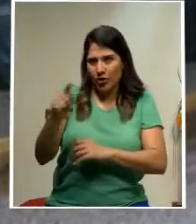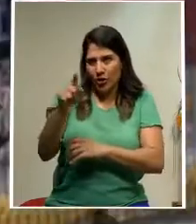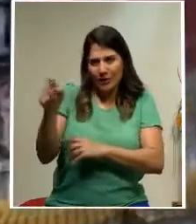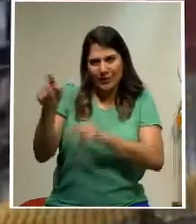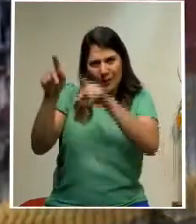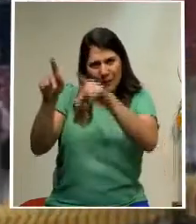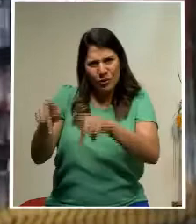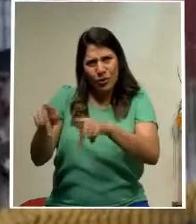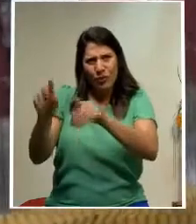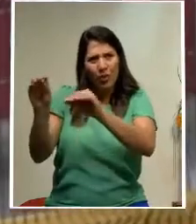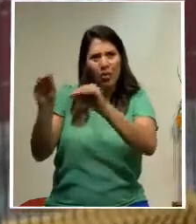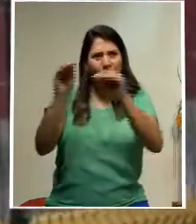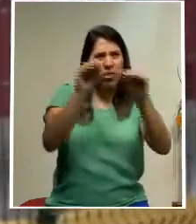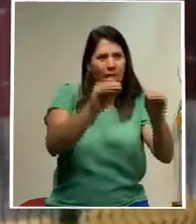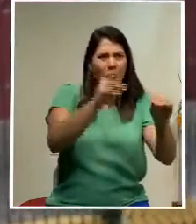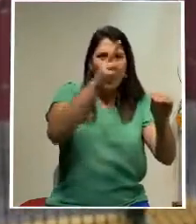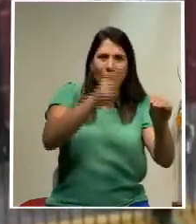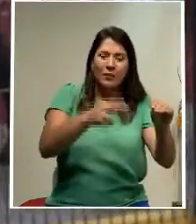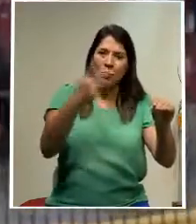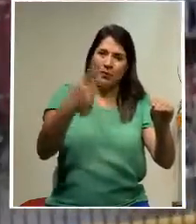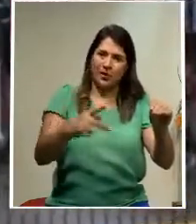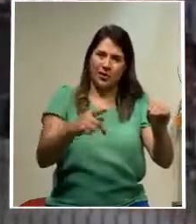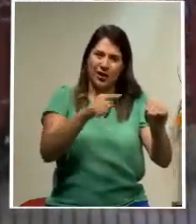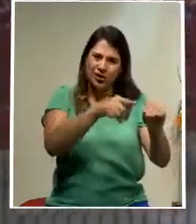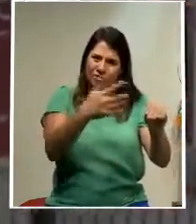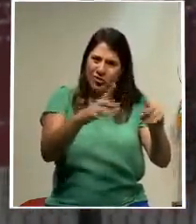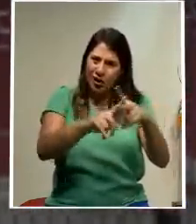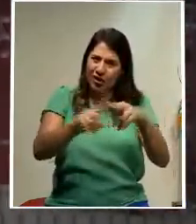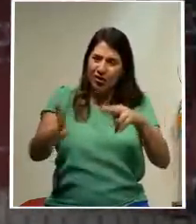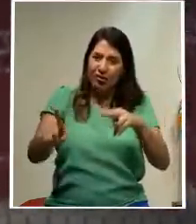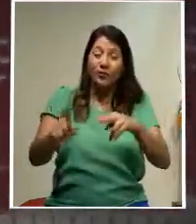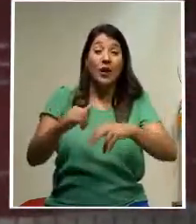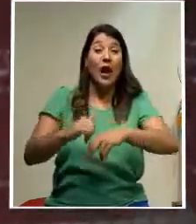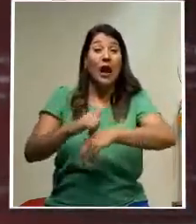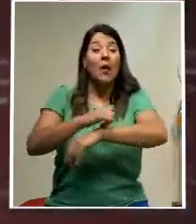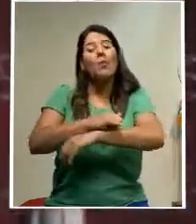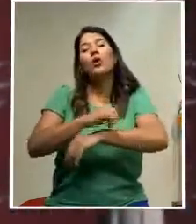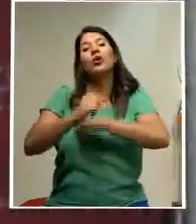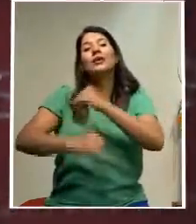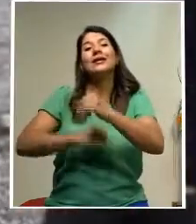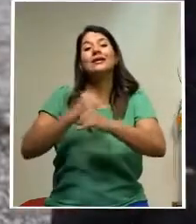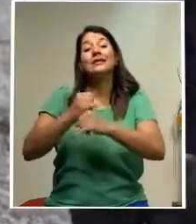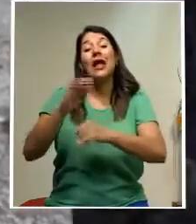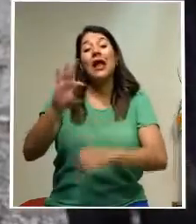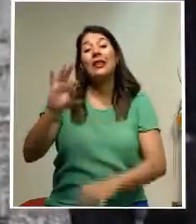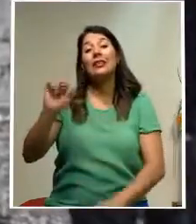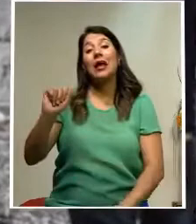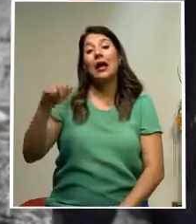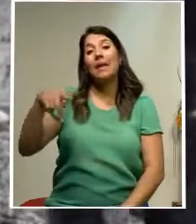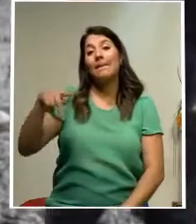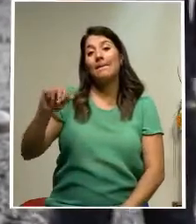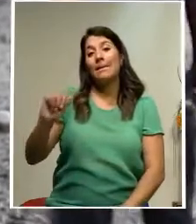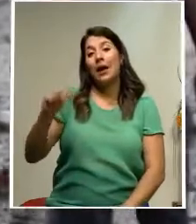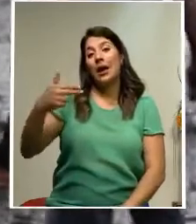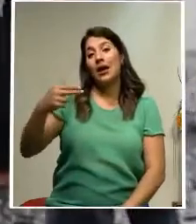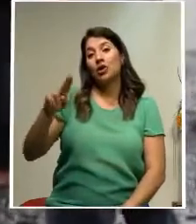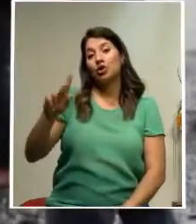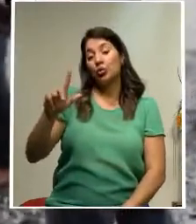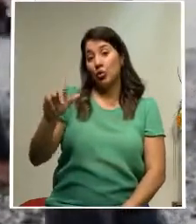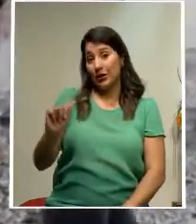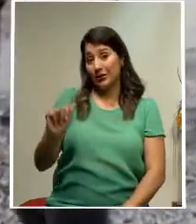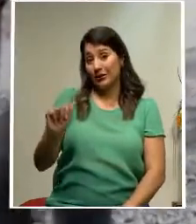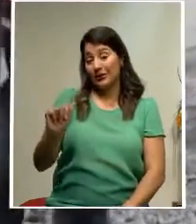mismos peligros de los que habían escapado. En el Aeropuerto Internacional de Tapachula, Chiapas, al sur de México y fronterizo con